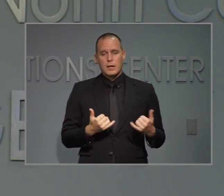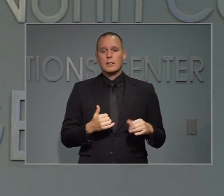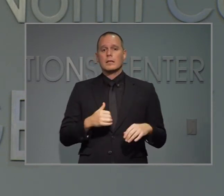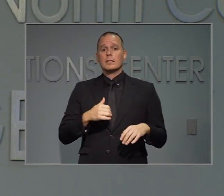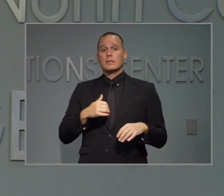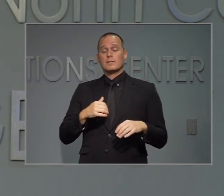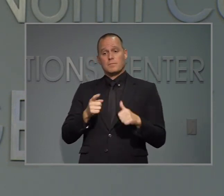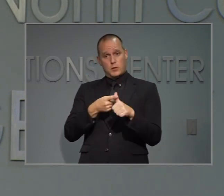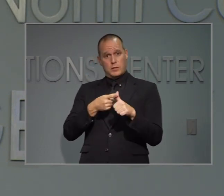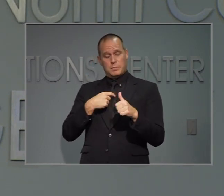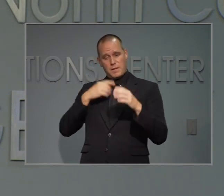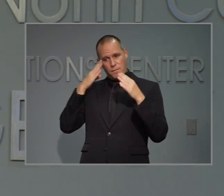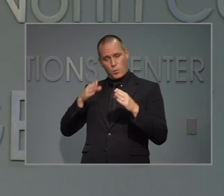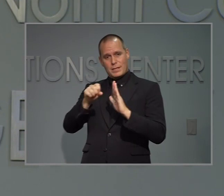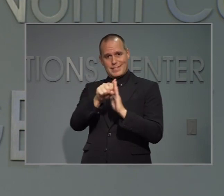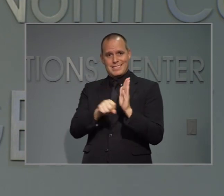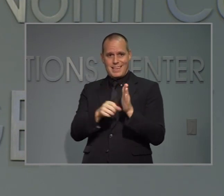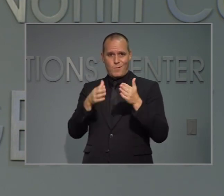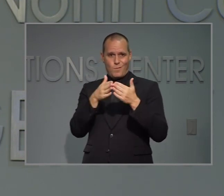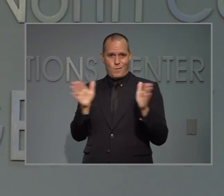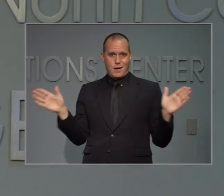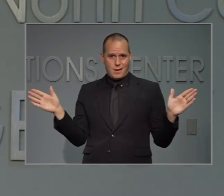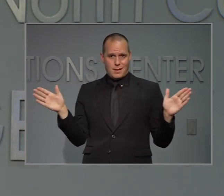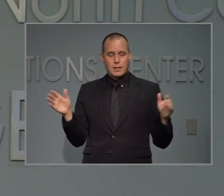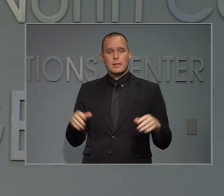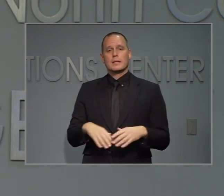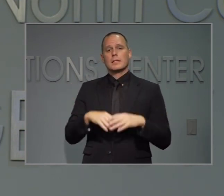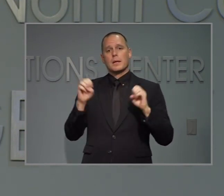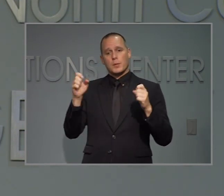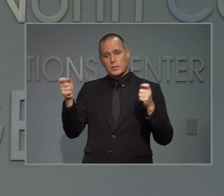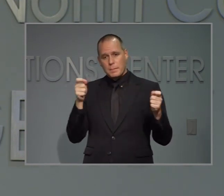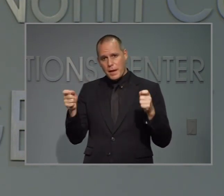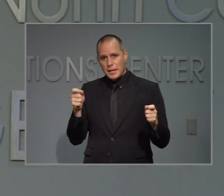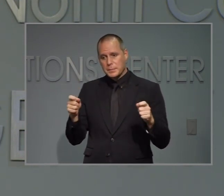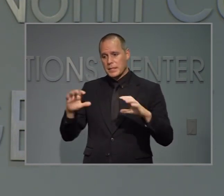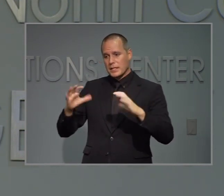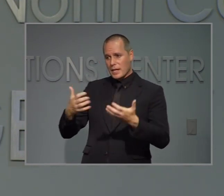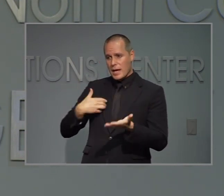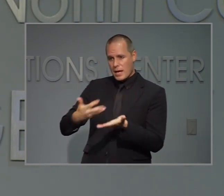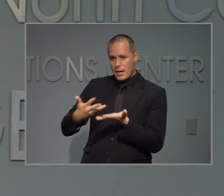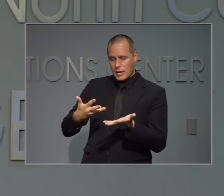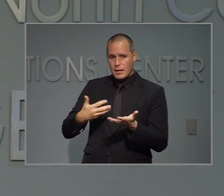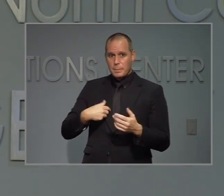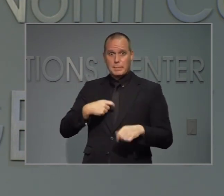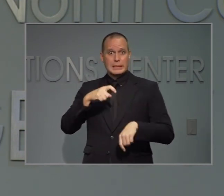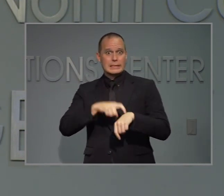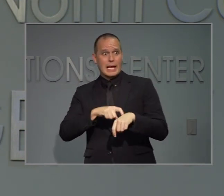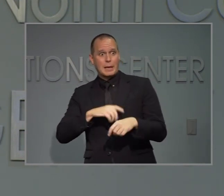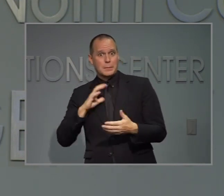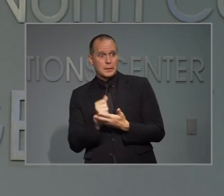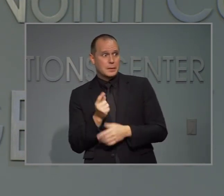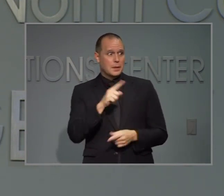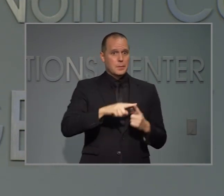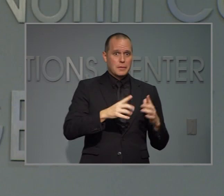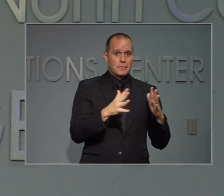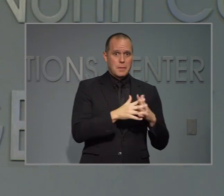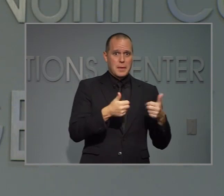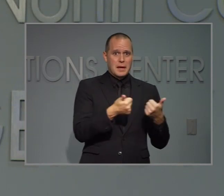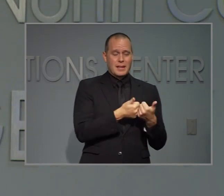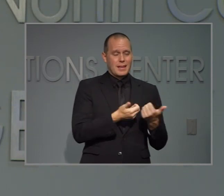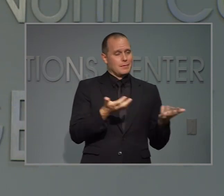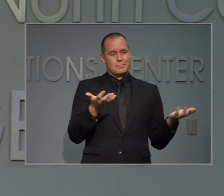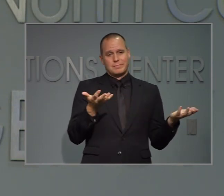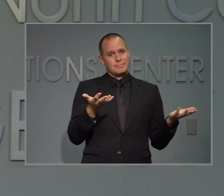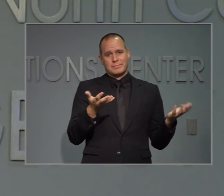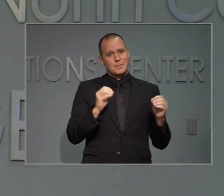cerciorándome de que tomó las decinos decisiones para que avance el estado yo no creo que tendría el tiempo para ir a un partido